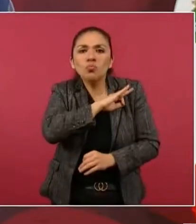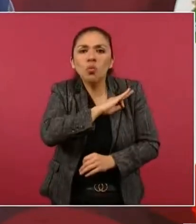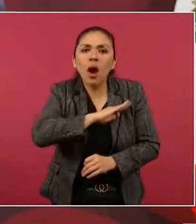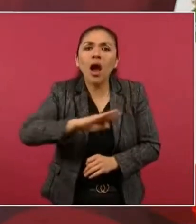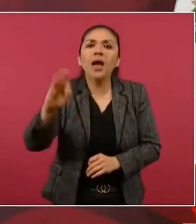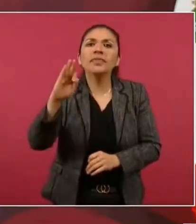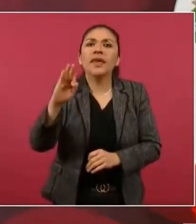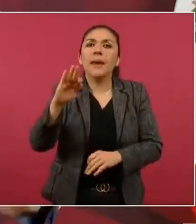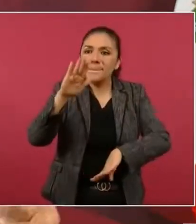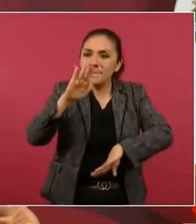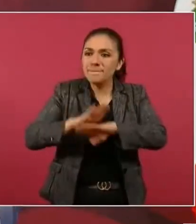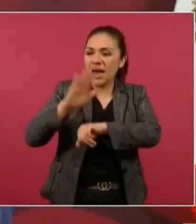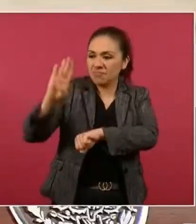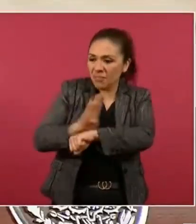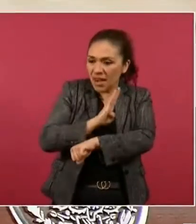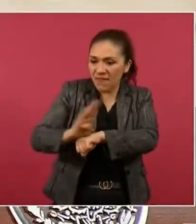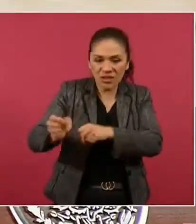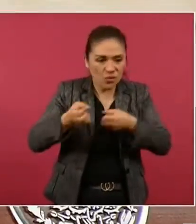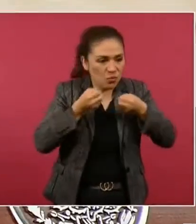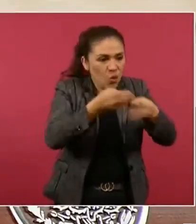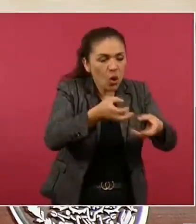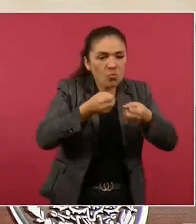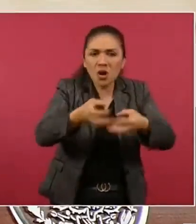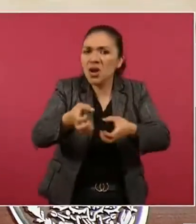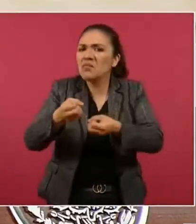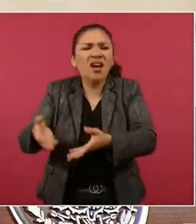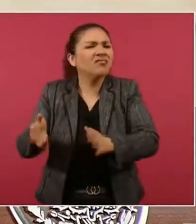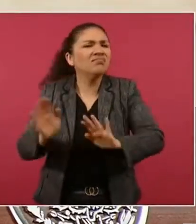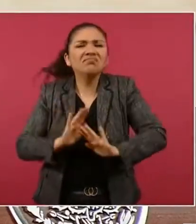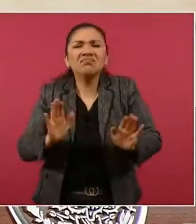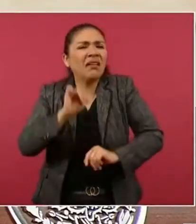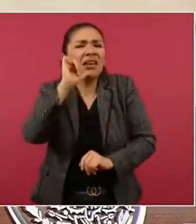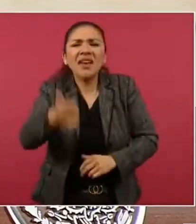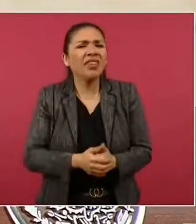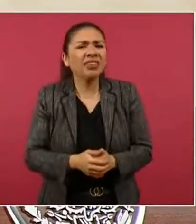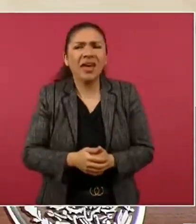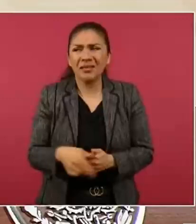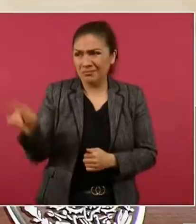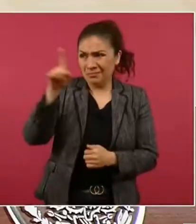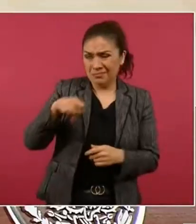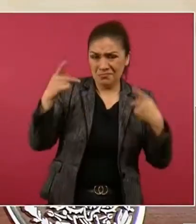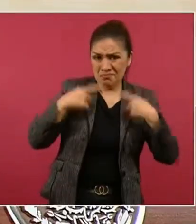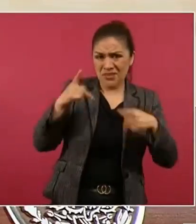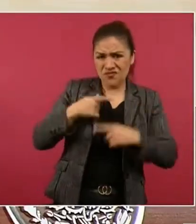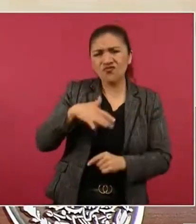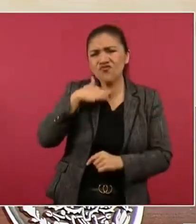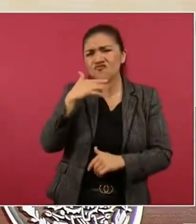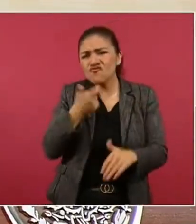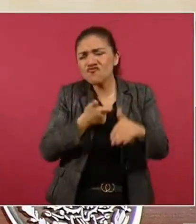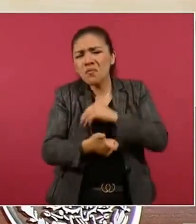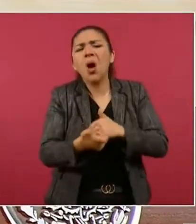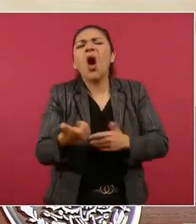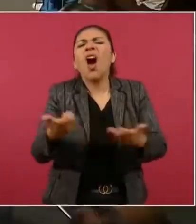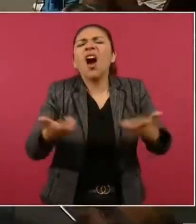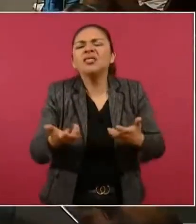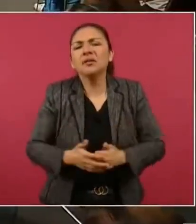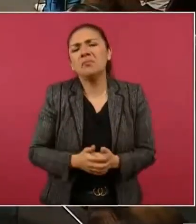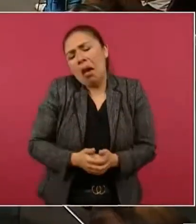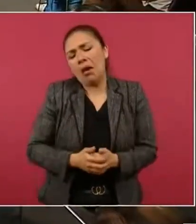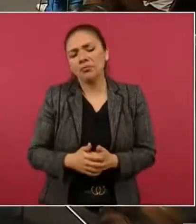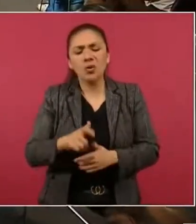beneficios. ¿Qué es lo que hacen estos corruptos? Comprarse coches